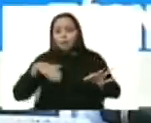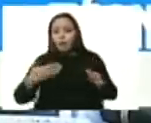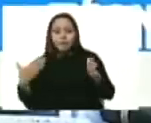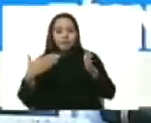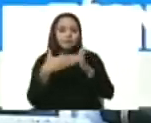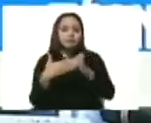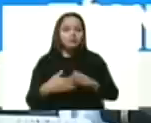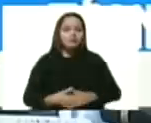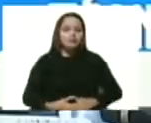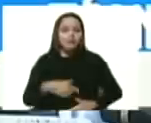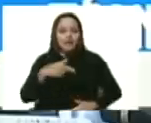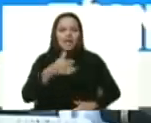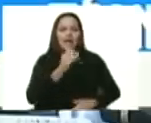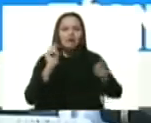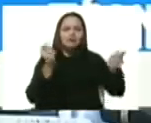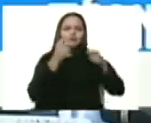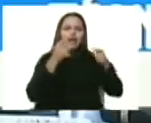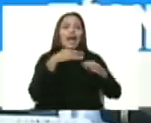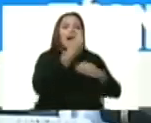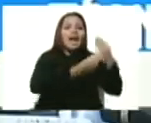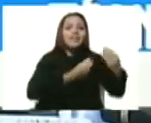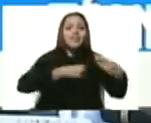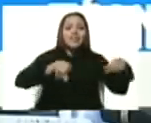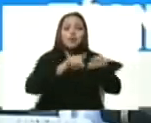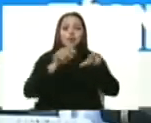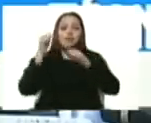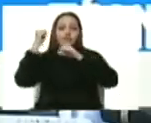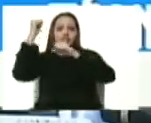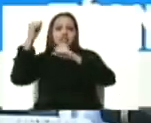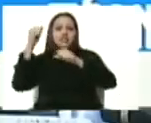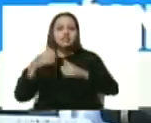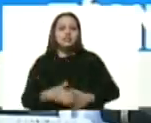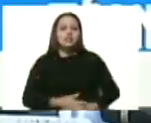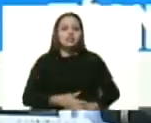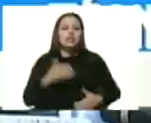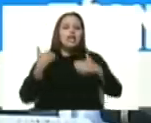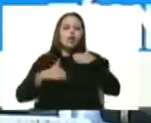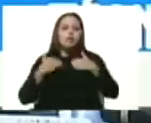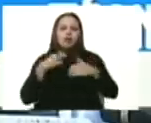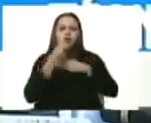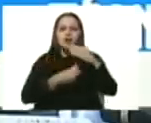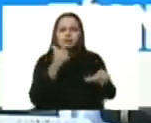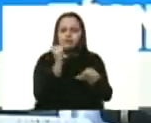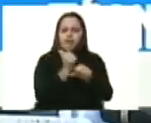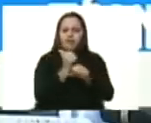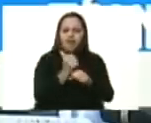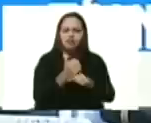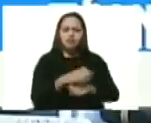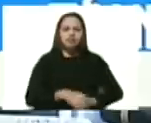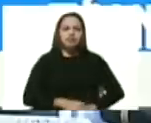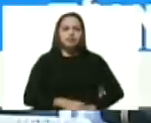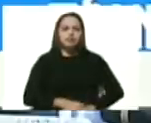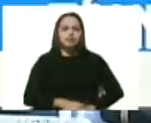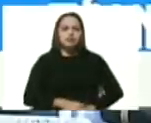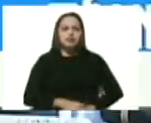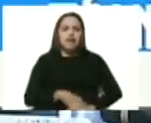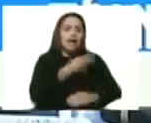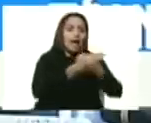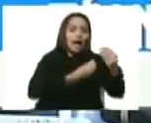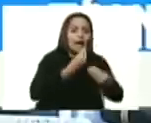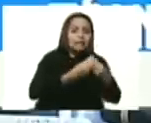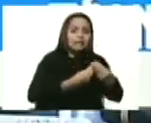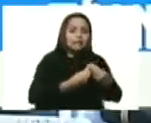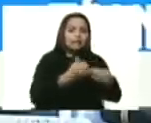aquí salió una consigna, producir y vencer de los miércoles productivos. Producir es vencer